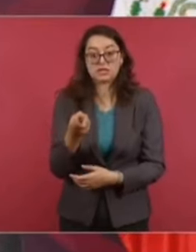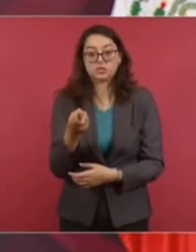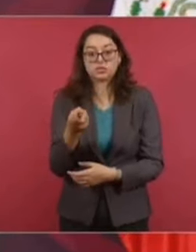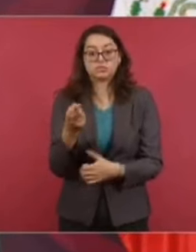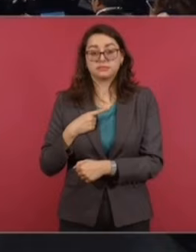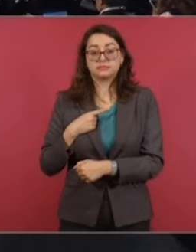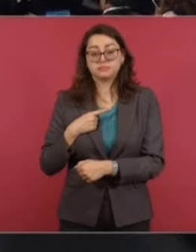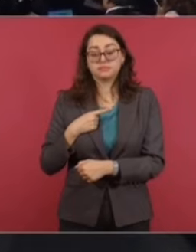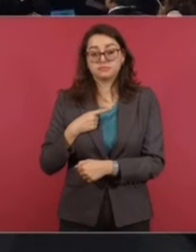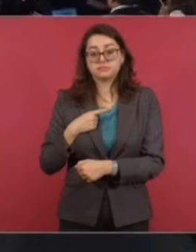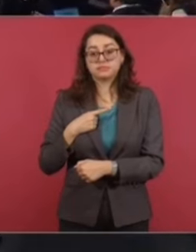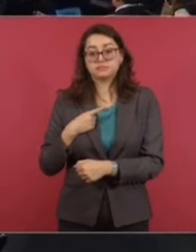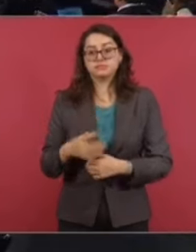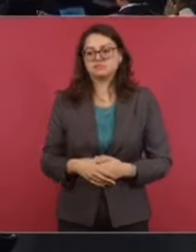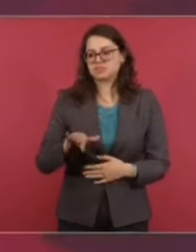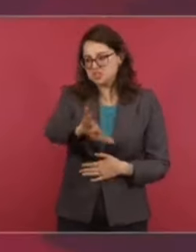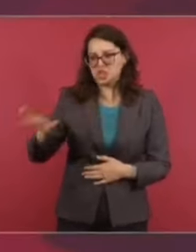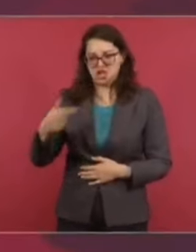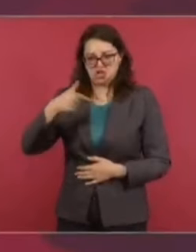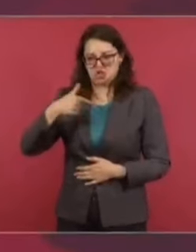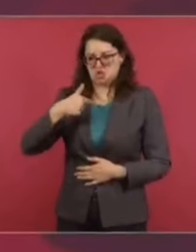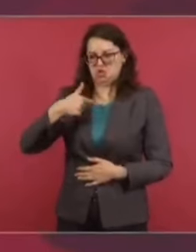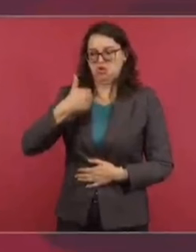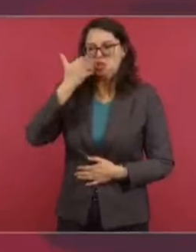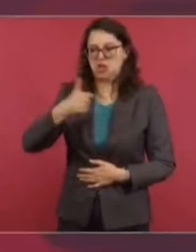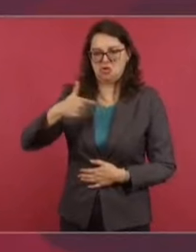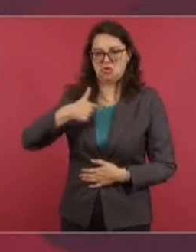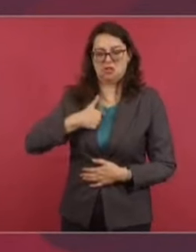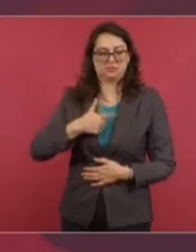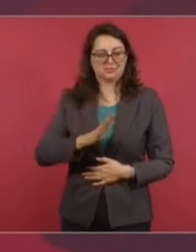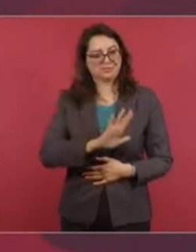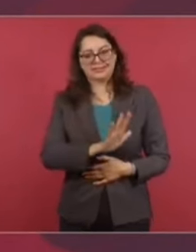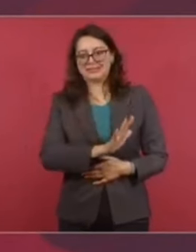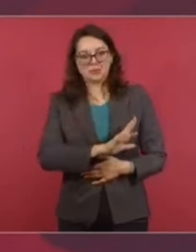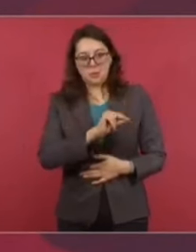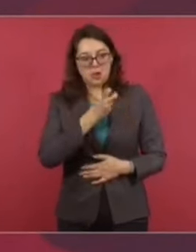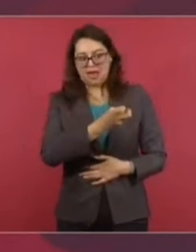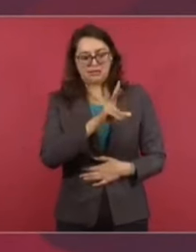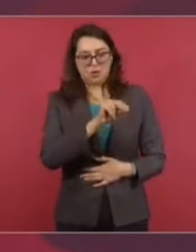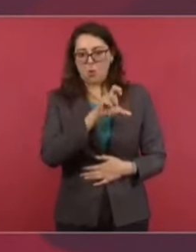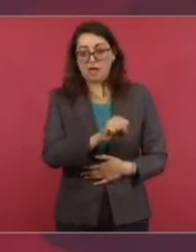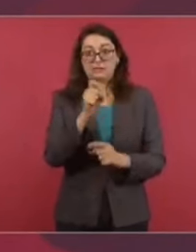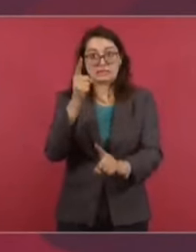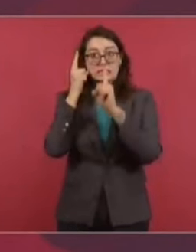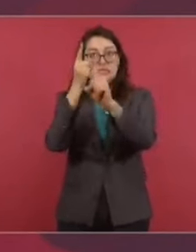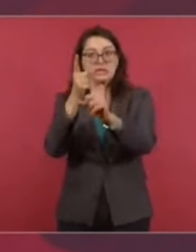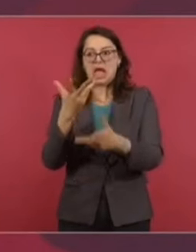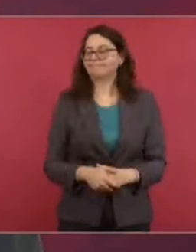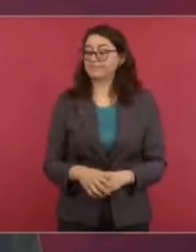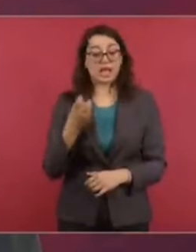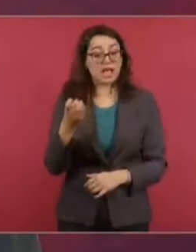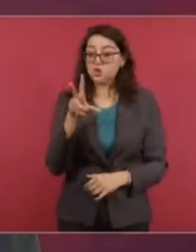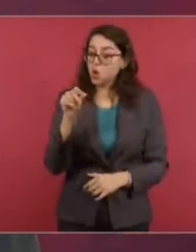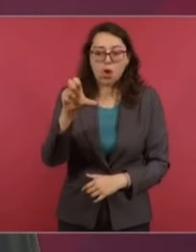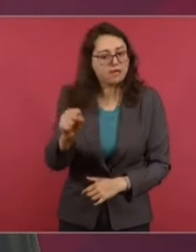es también un imperativo ético. No es el quítate tú porque quiero yo. Se lucha por ideales, se lucha por principios, no se lucha por cargos.